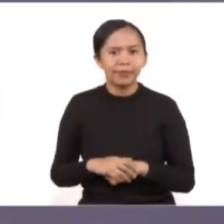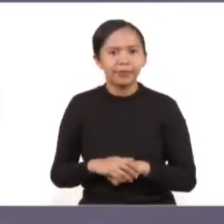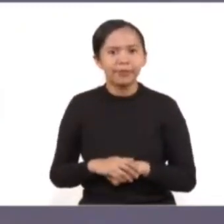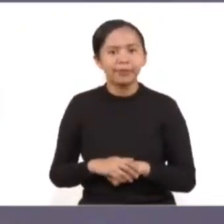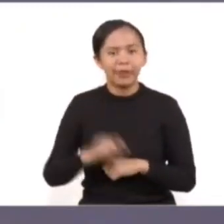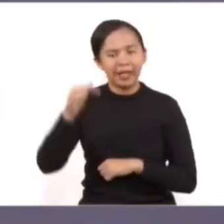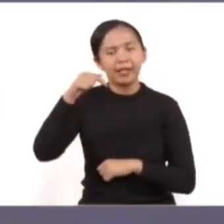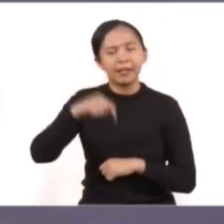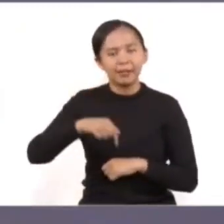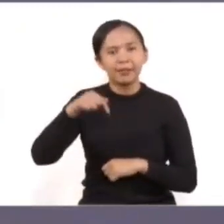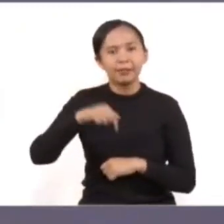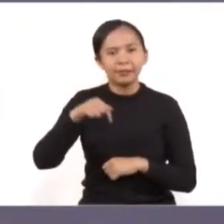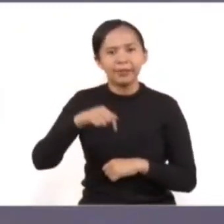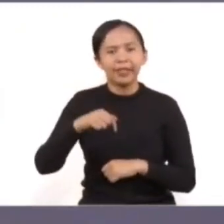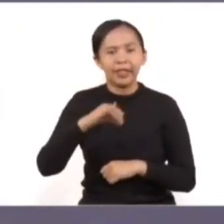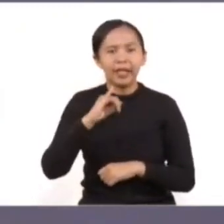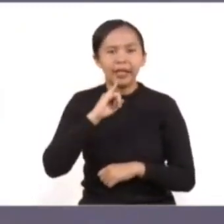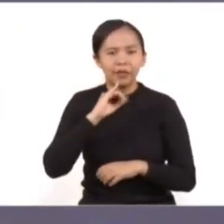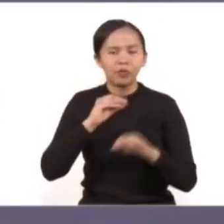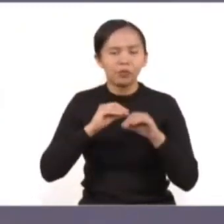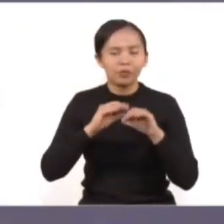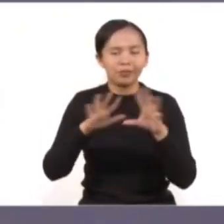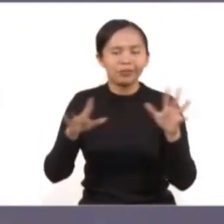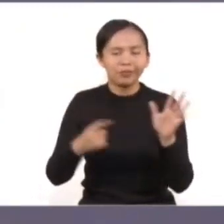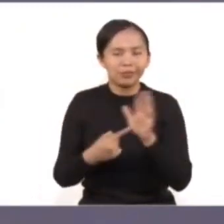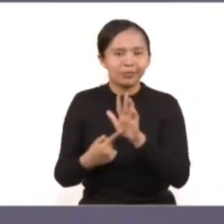de este informe.